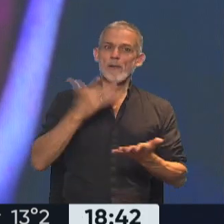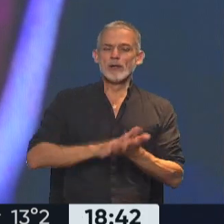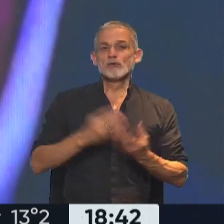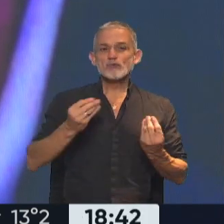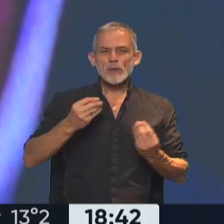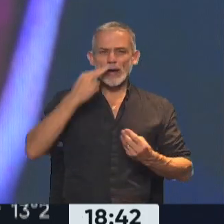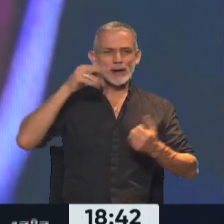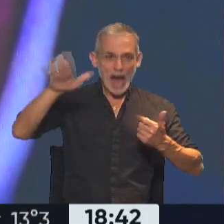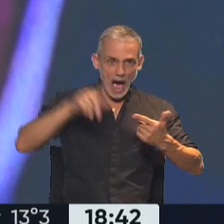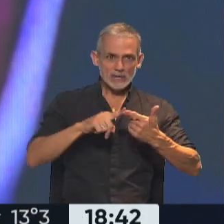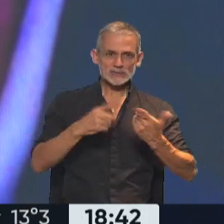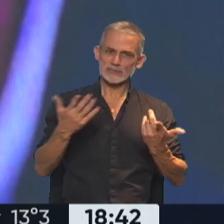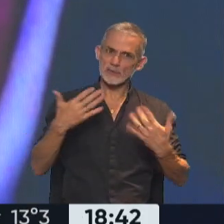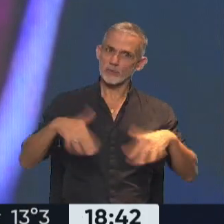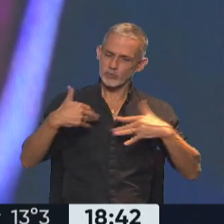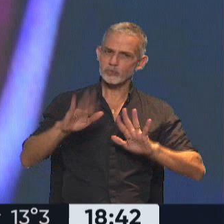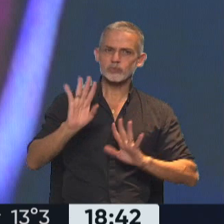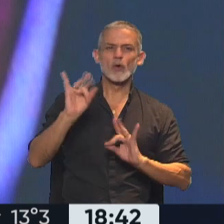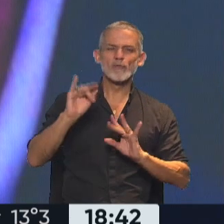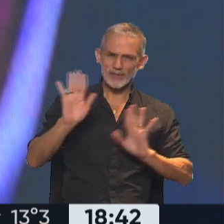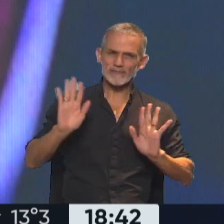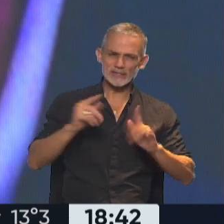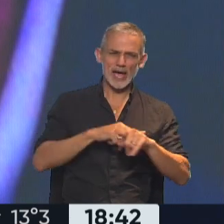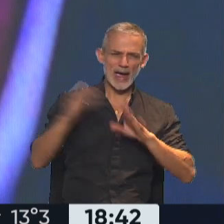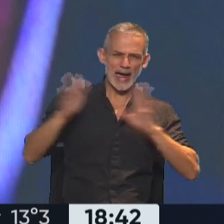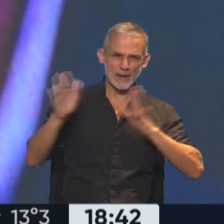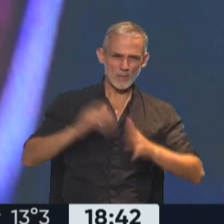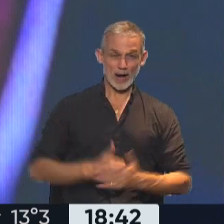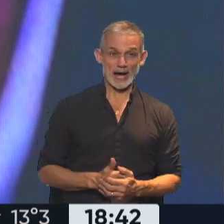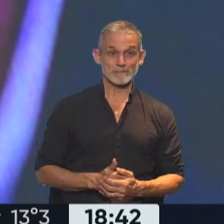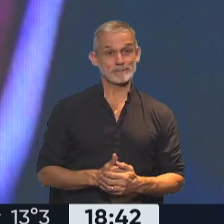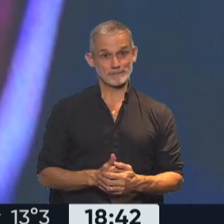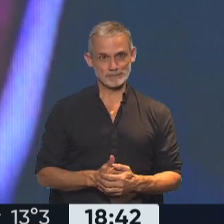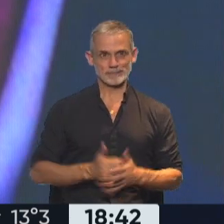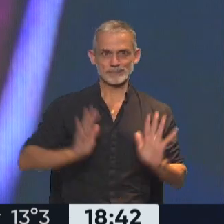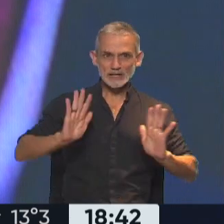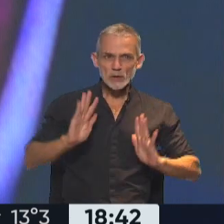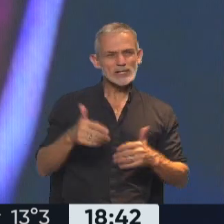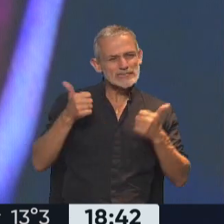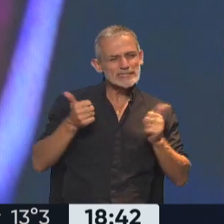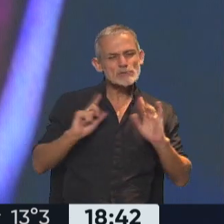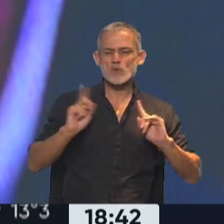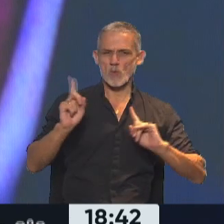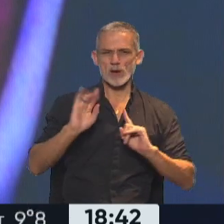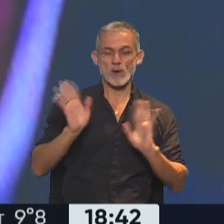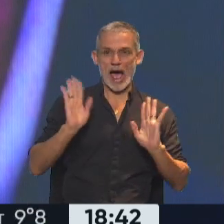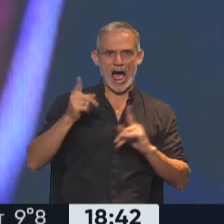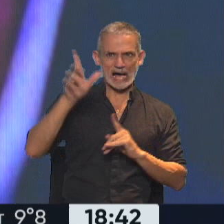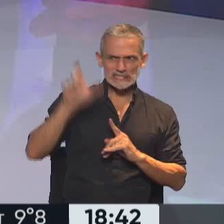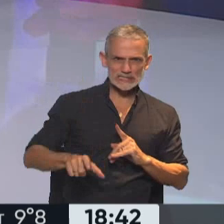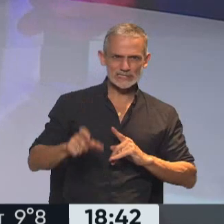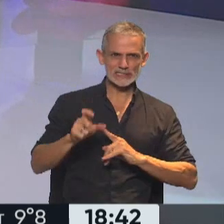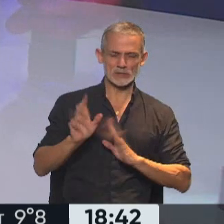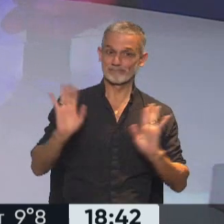del nazismo, estamos hablando de todo lo que significó la Segunda Guerra Mundial. Entonces, no está bueno tener como referencia